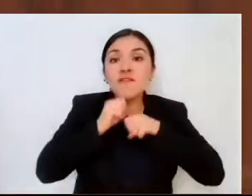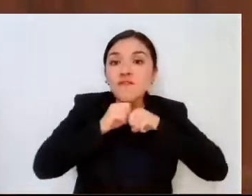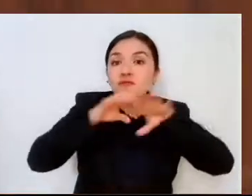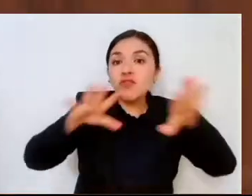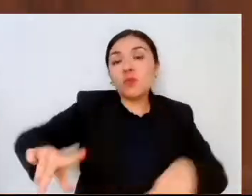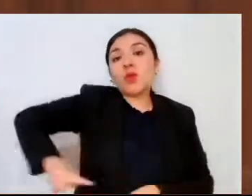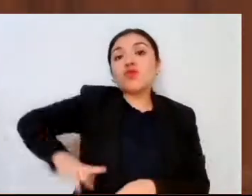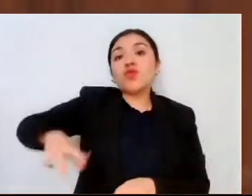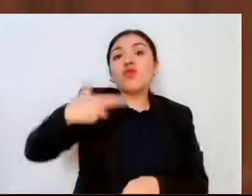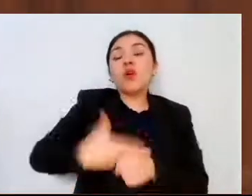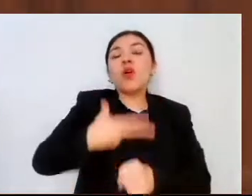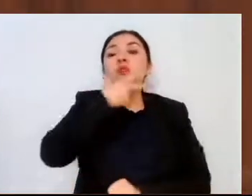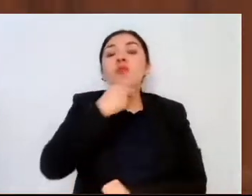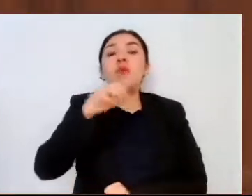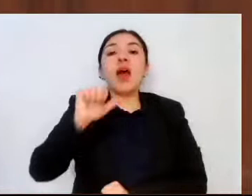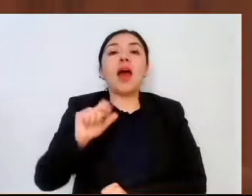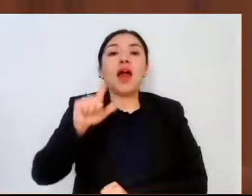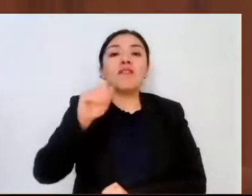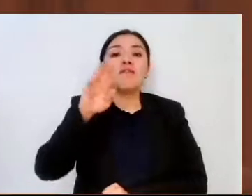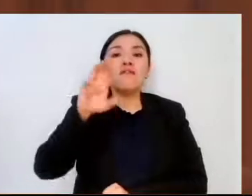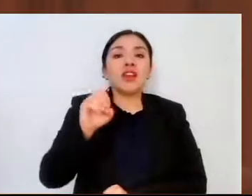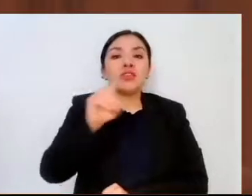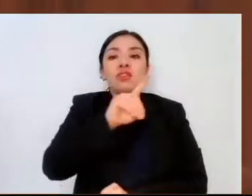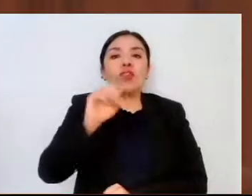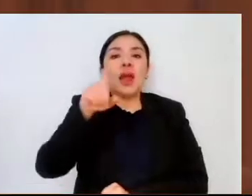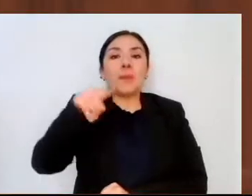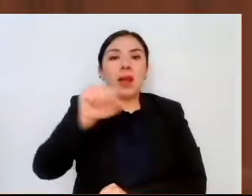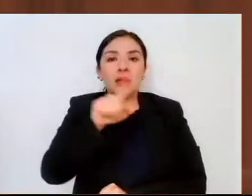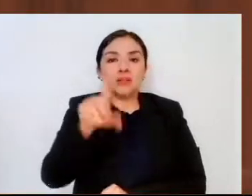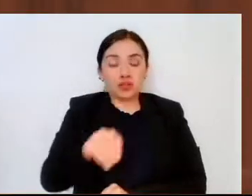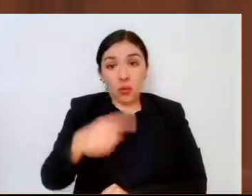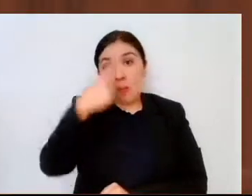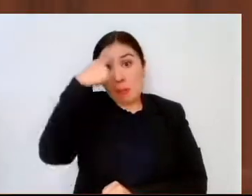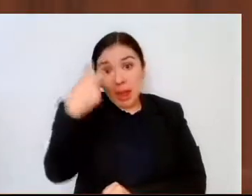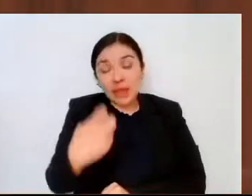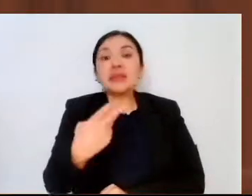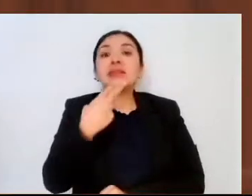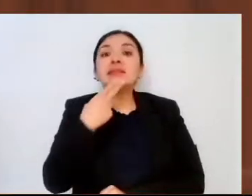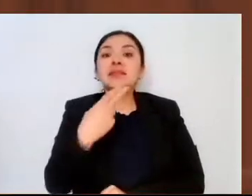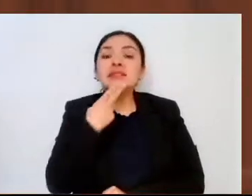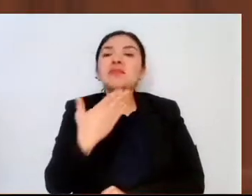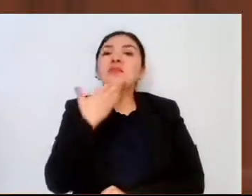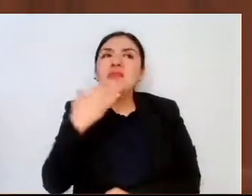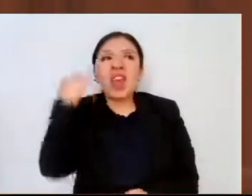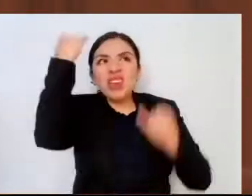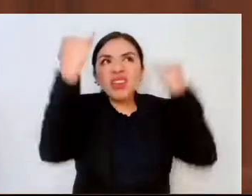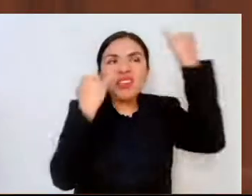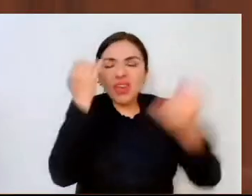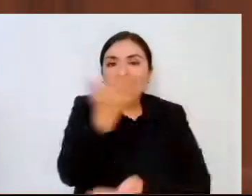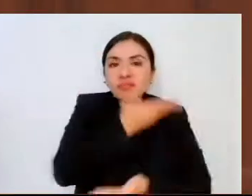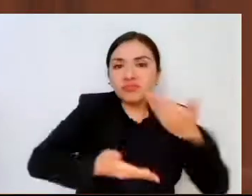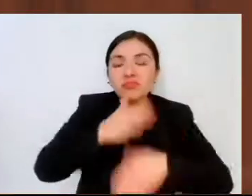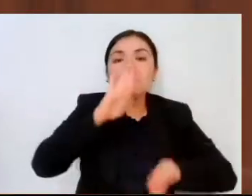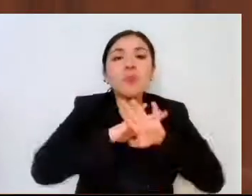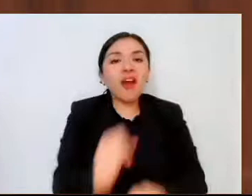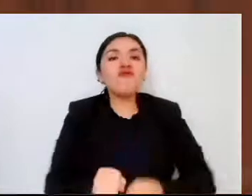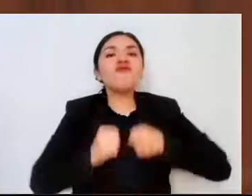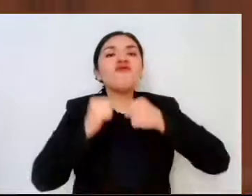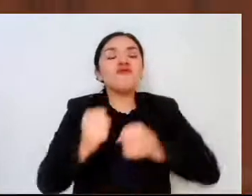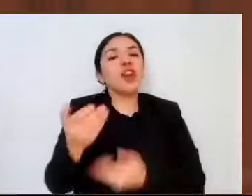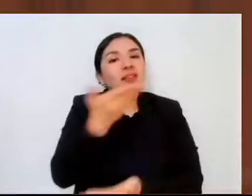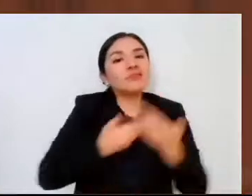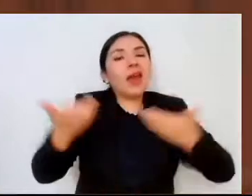Alfredo del Mazo Maza, propiciando el intercambio de ideas que fortalezcan nuestras